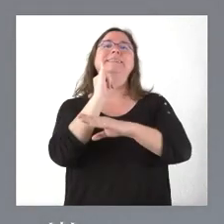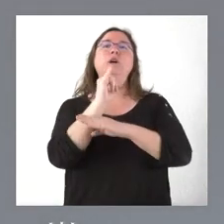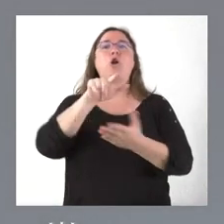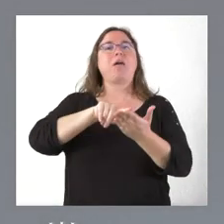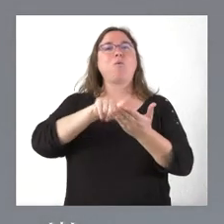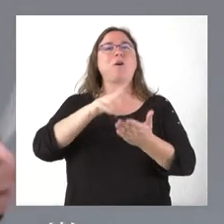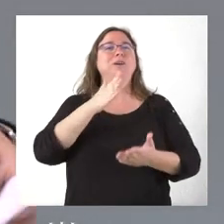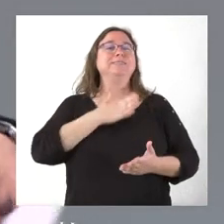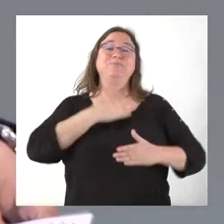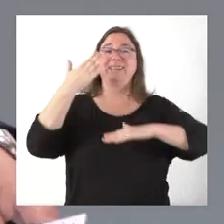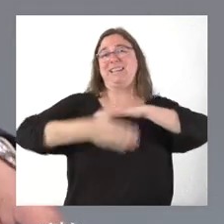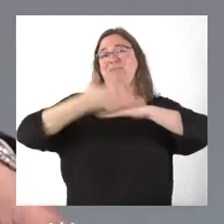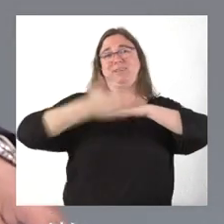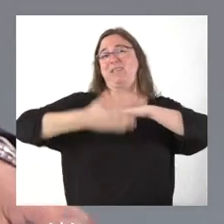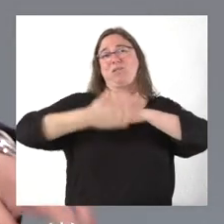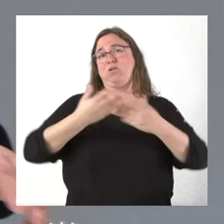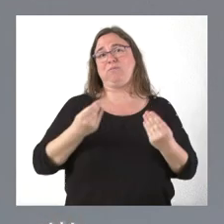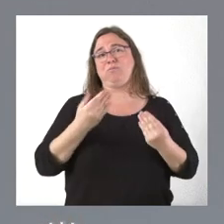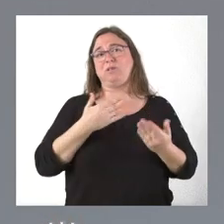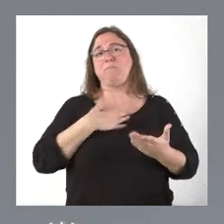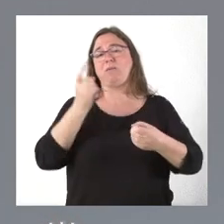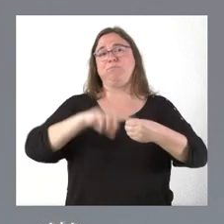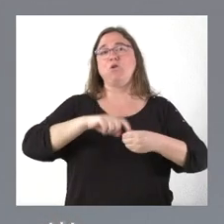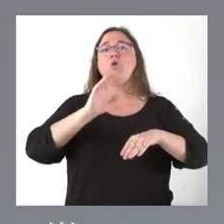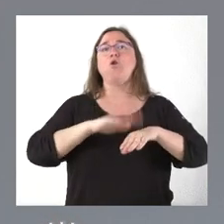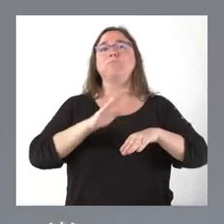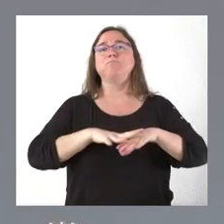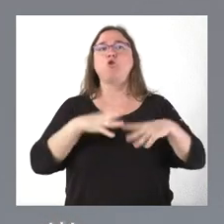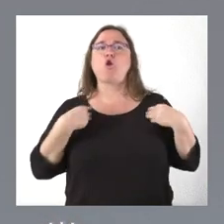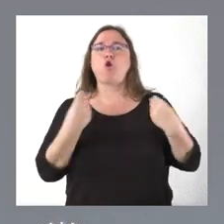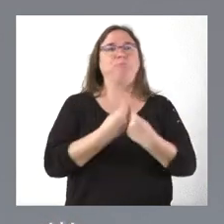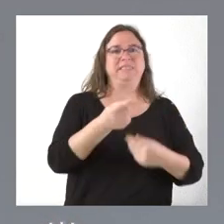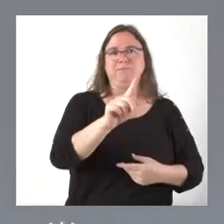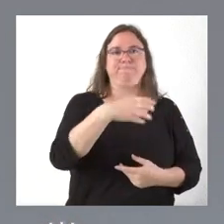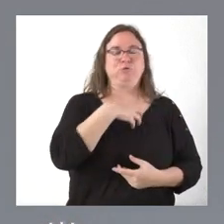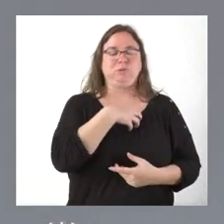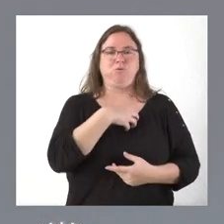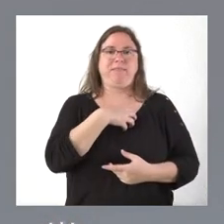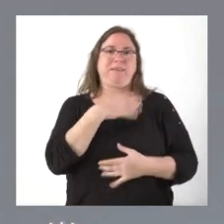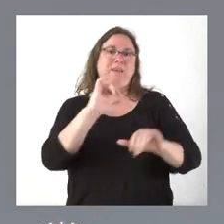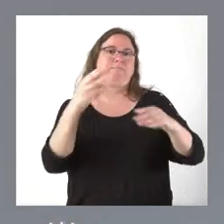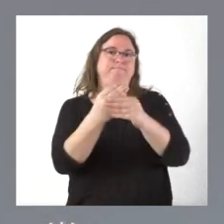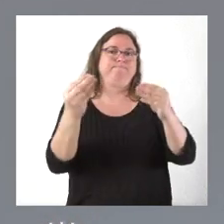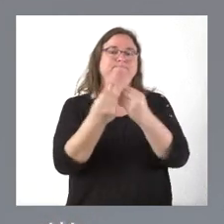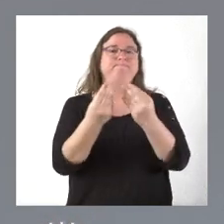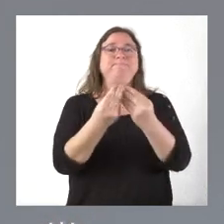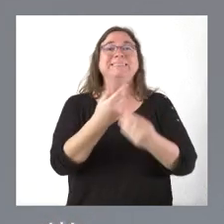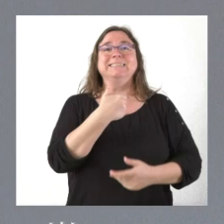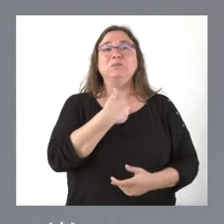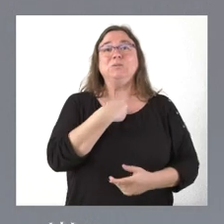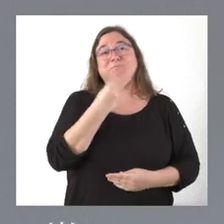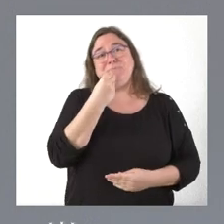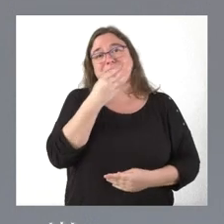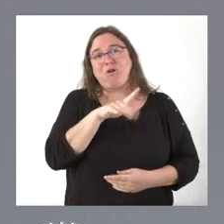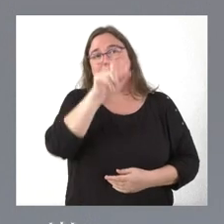muchas limitaciones para intervenir por una serie de incompatibilidades, a que en buena medida estas preguntas se las